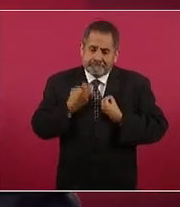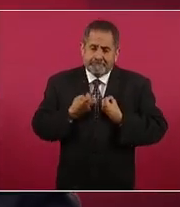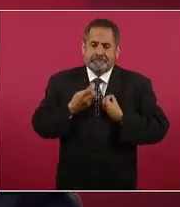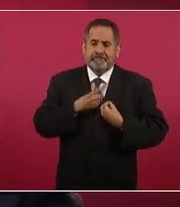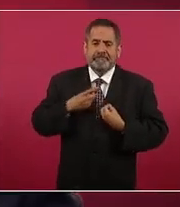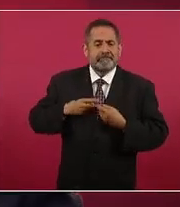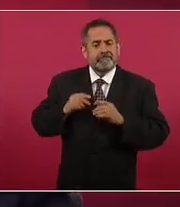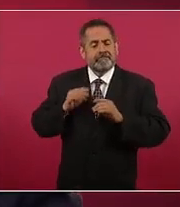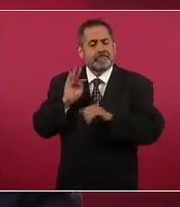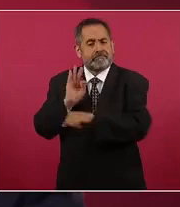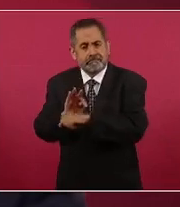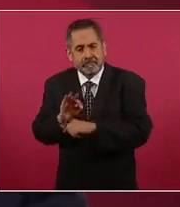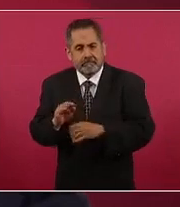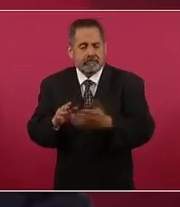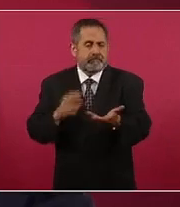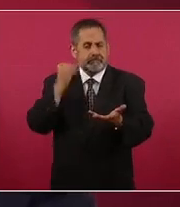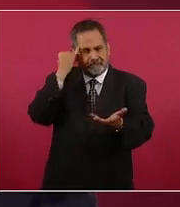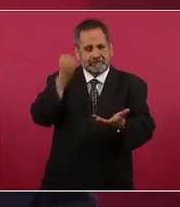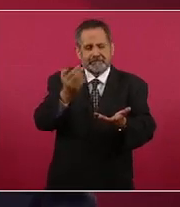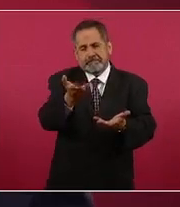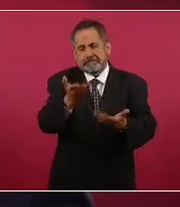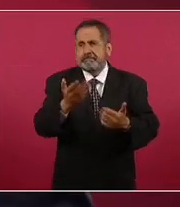imagínese